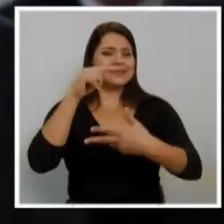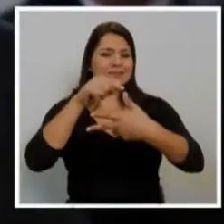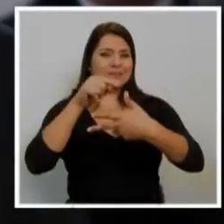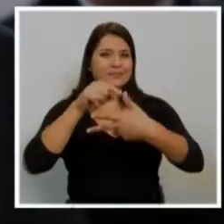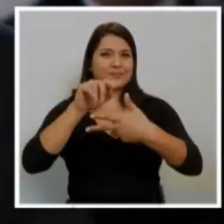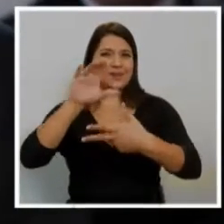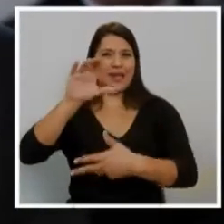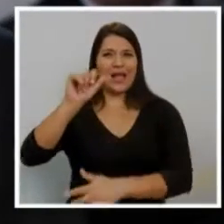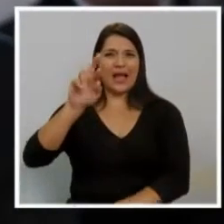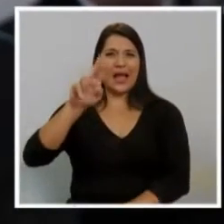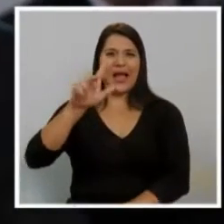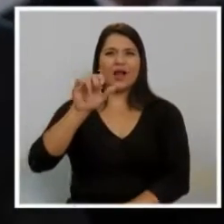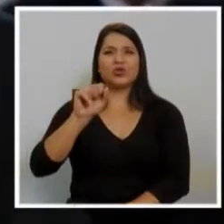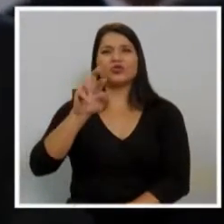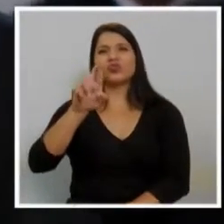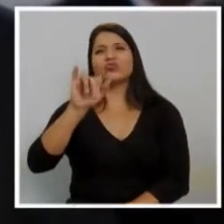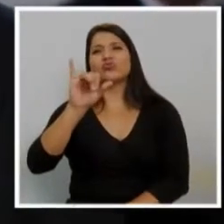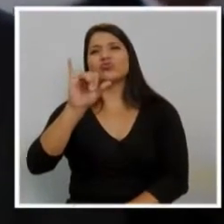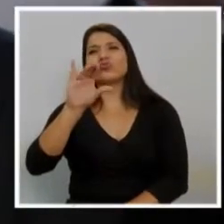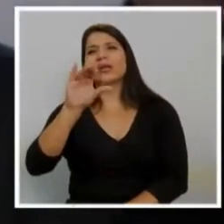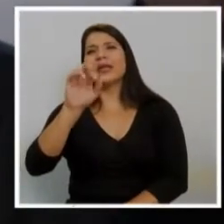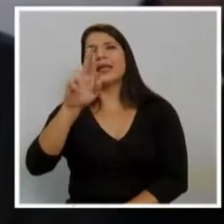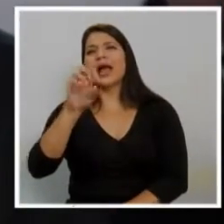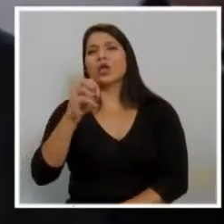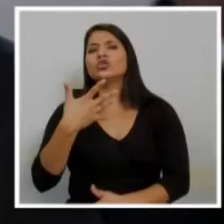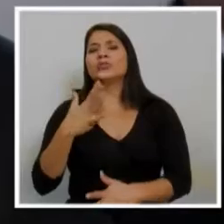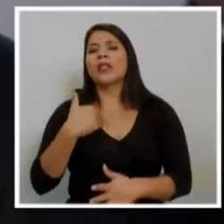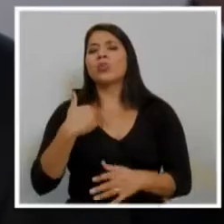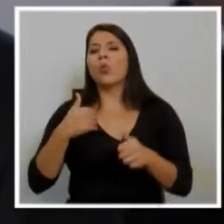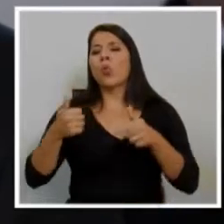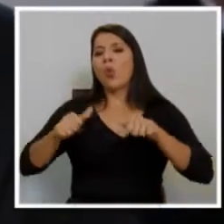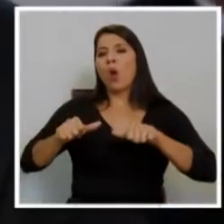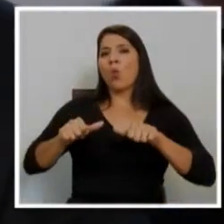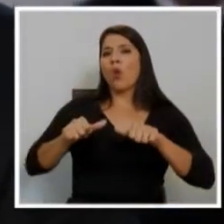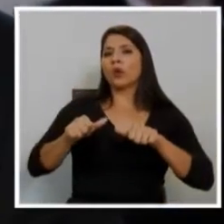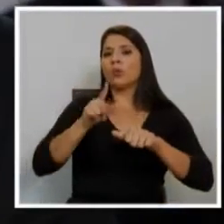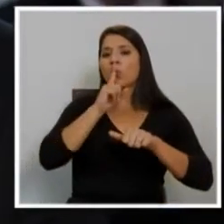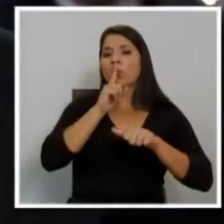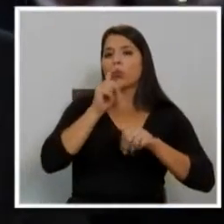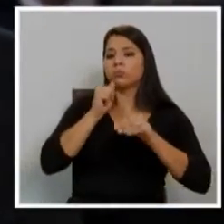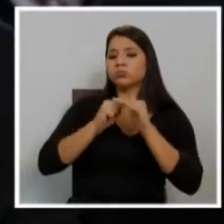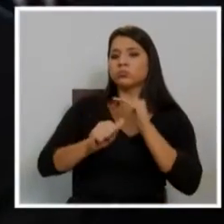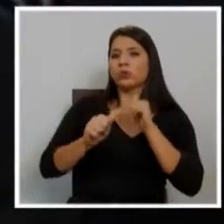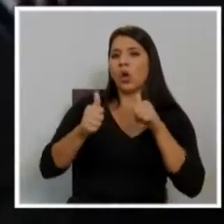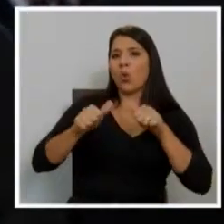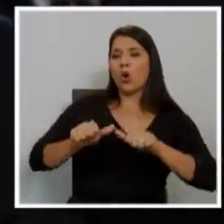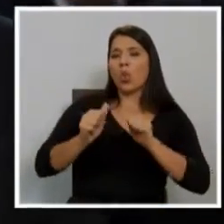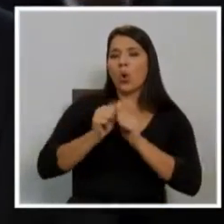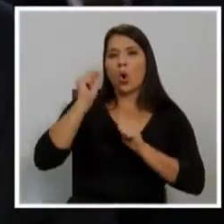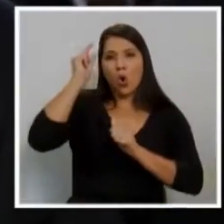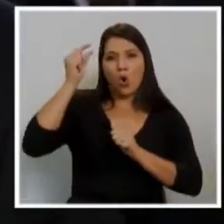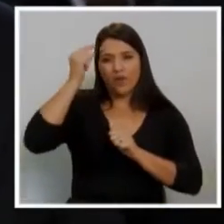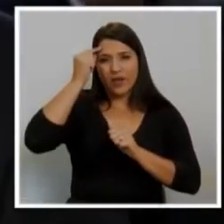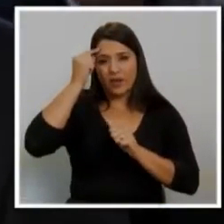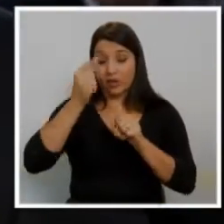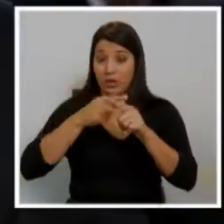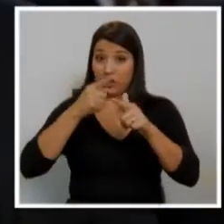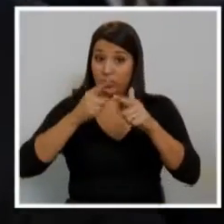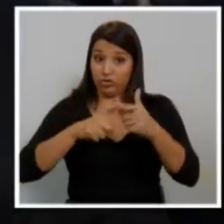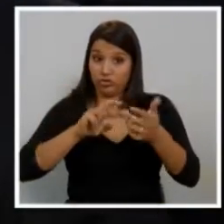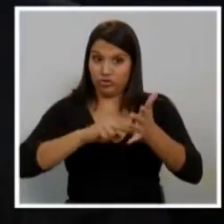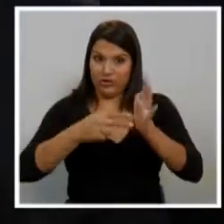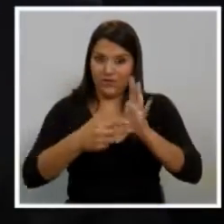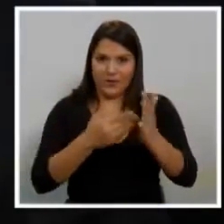pero lo más grave sigue siendo el acuerdo con el gobierno, porque ahí sí estamos hablando de una agenda de verdad, que va a incluir un